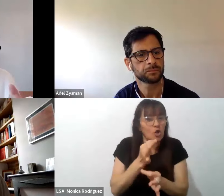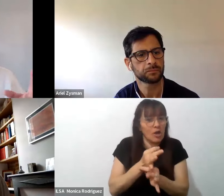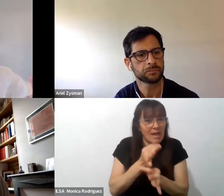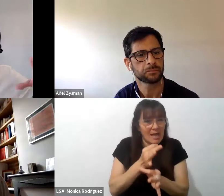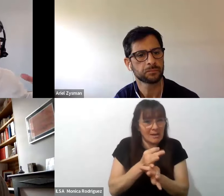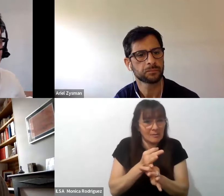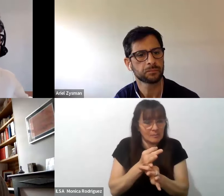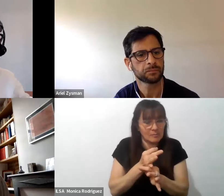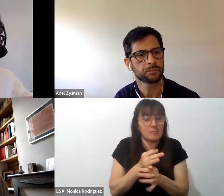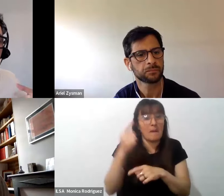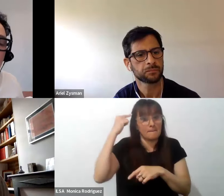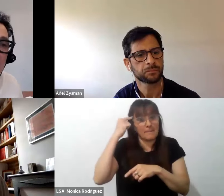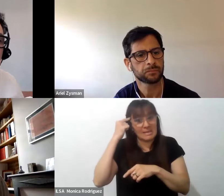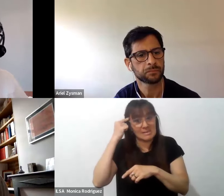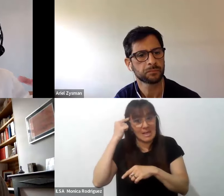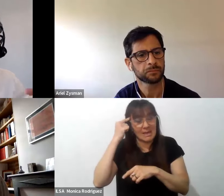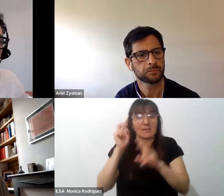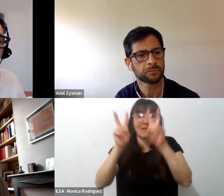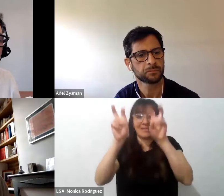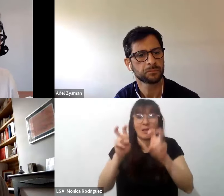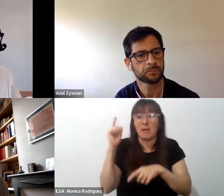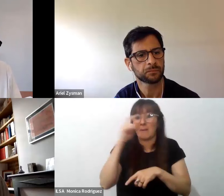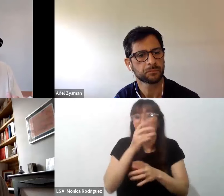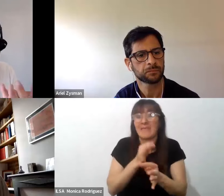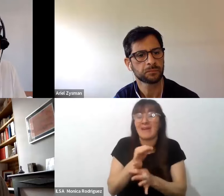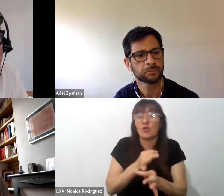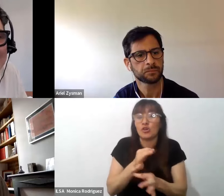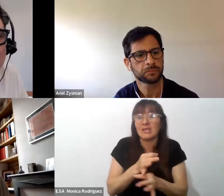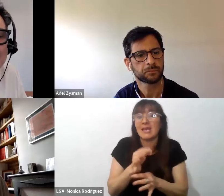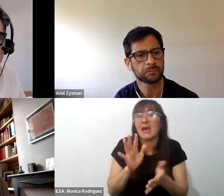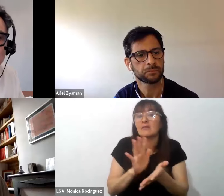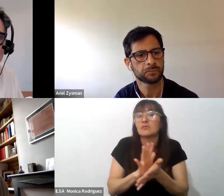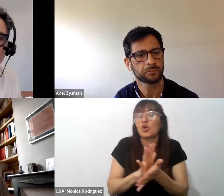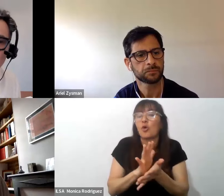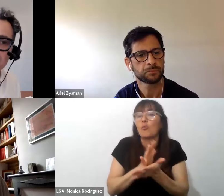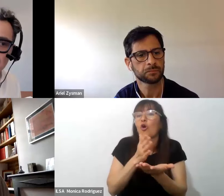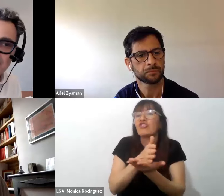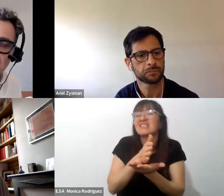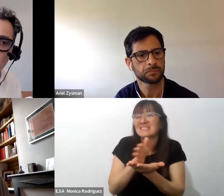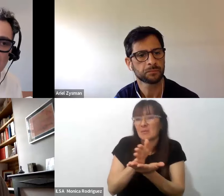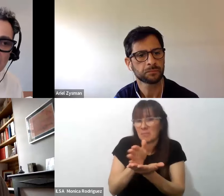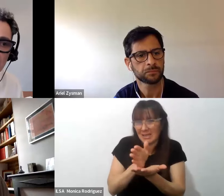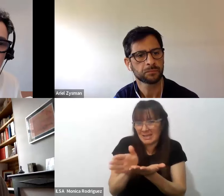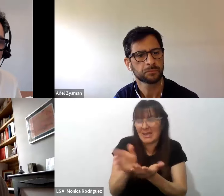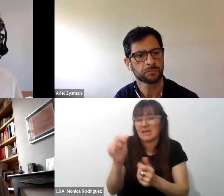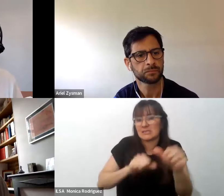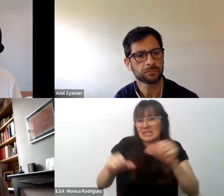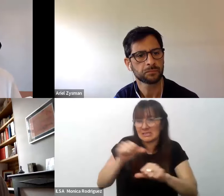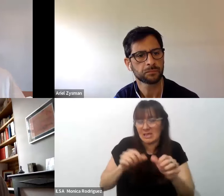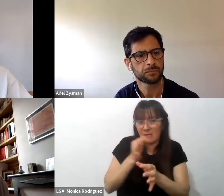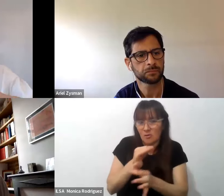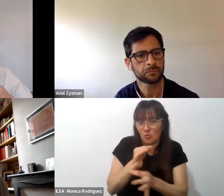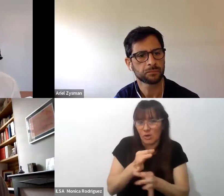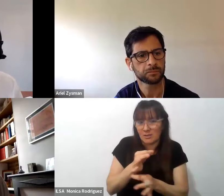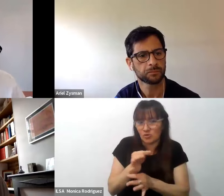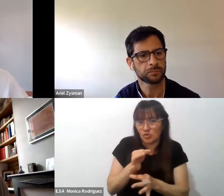pensar a la pedagogía más que como una disciplina del campo de las ciencias de la educación más bien